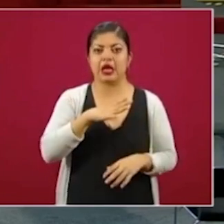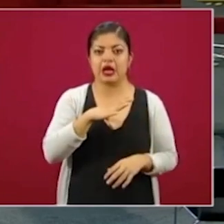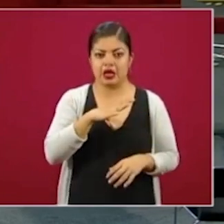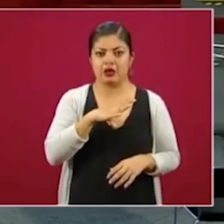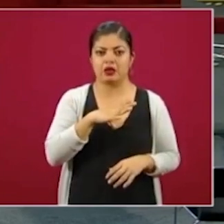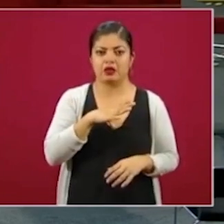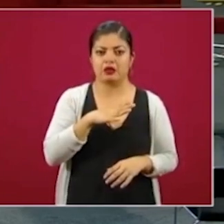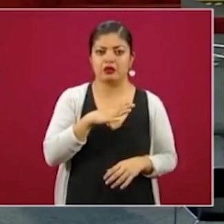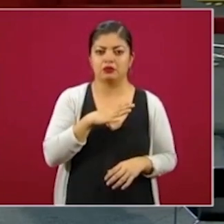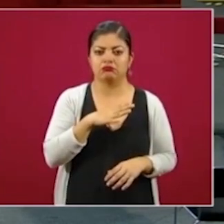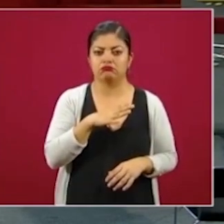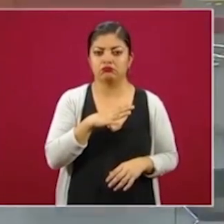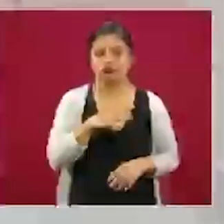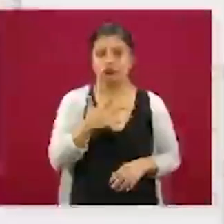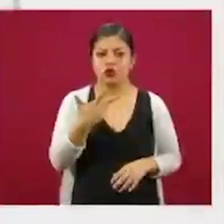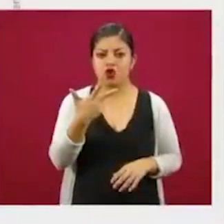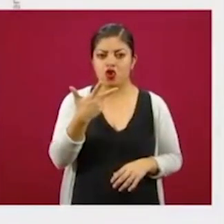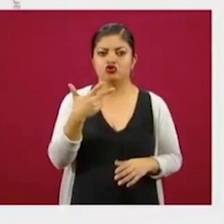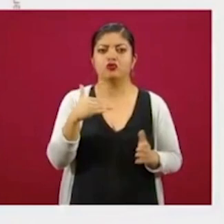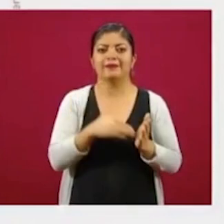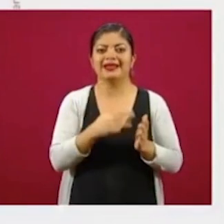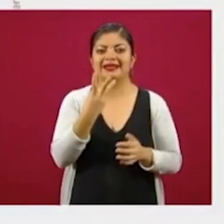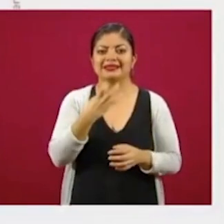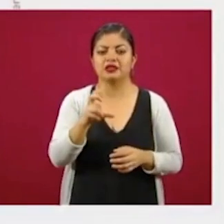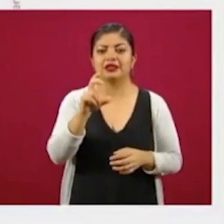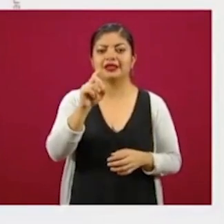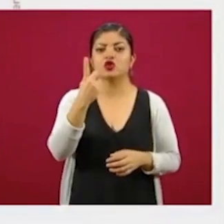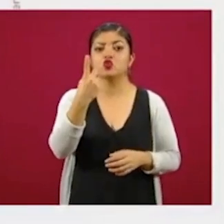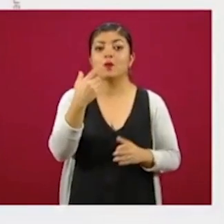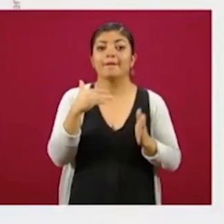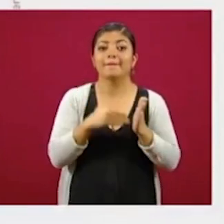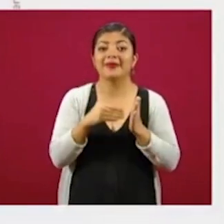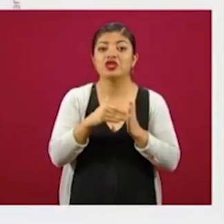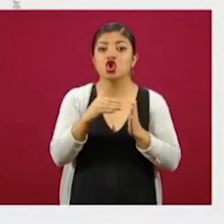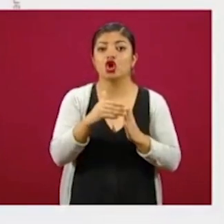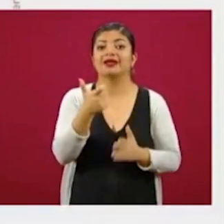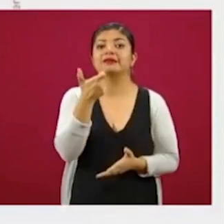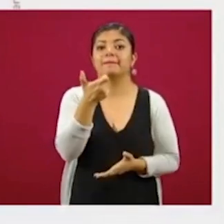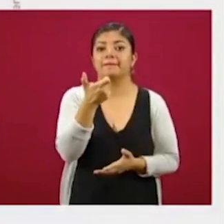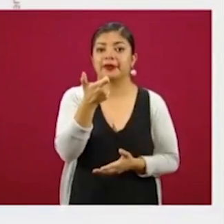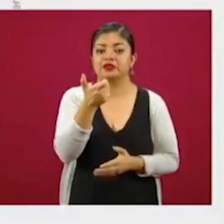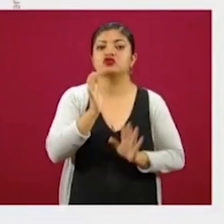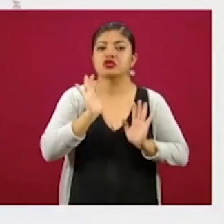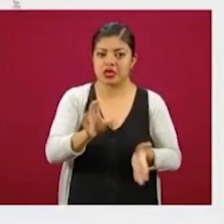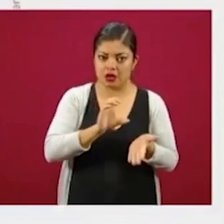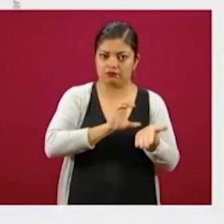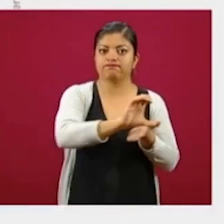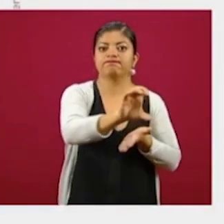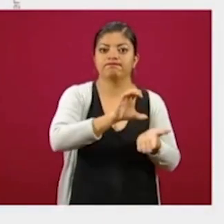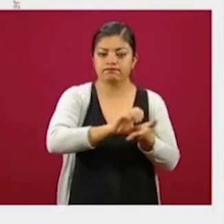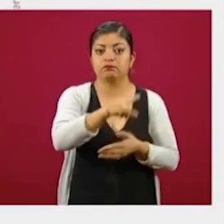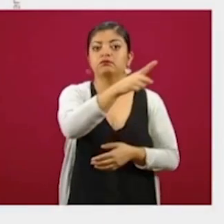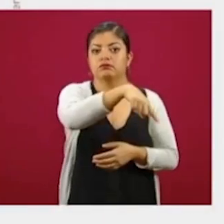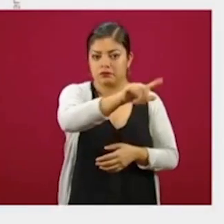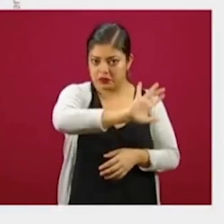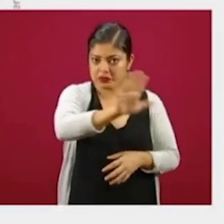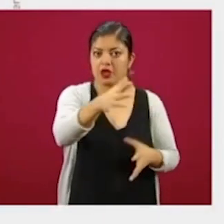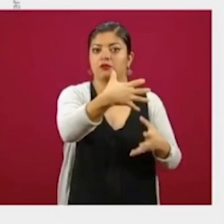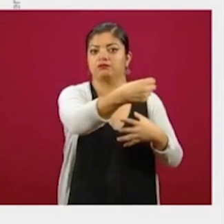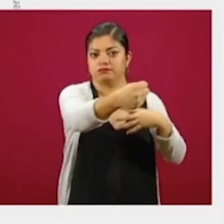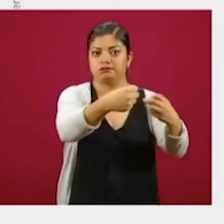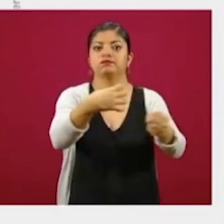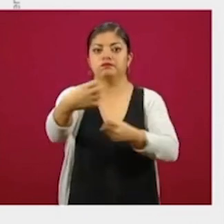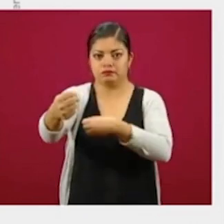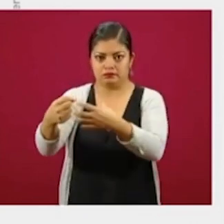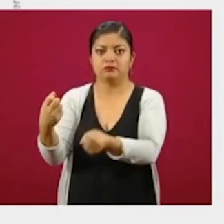mil 331 millones de pesos dispersados, ya cobrados por los beneficiarios,